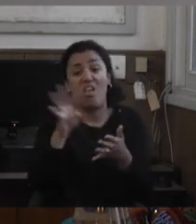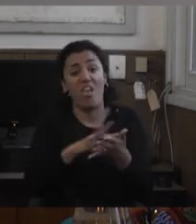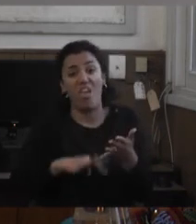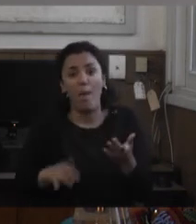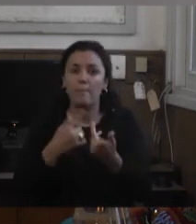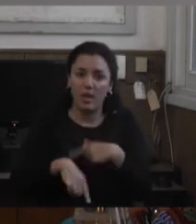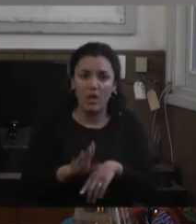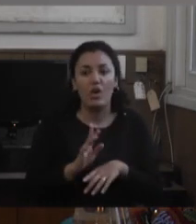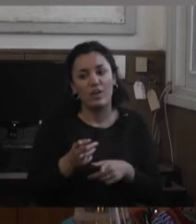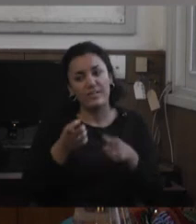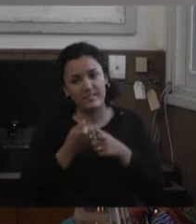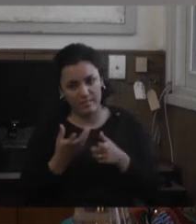tenga